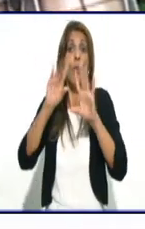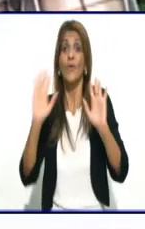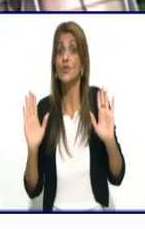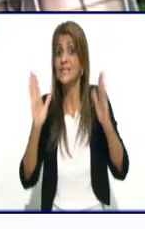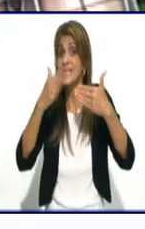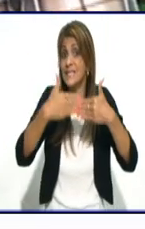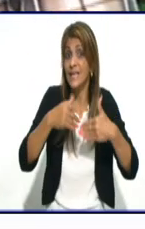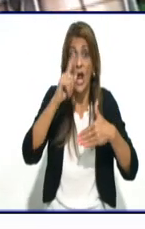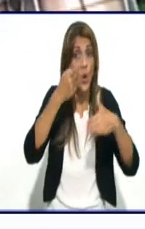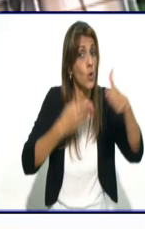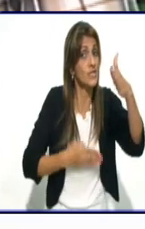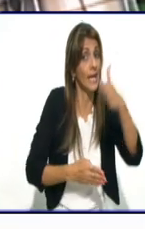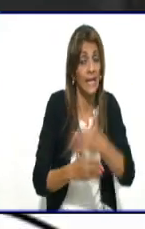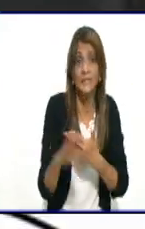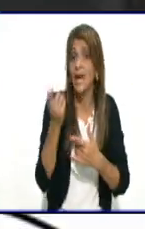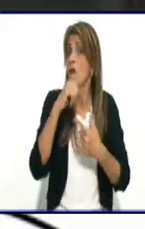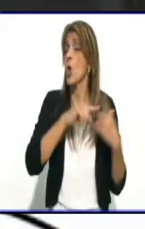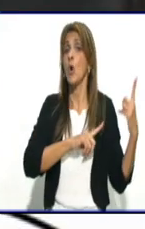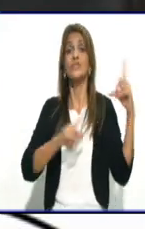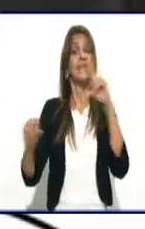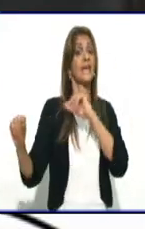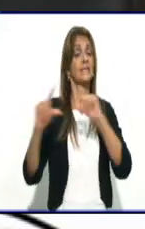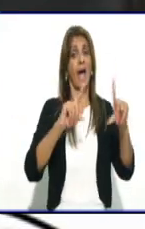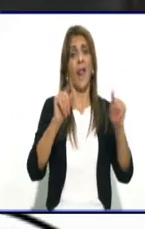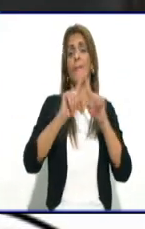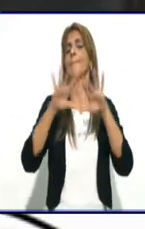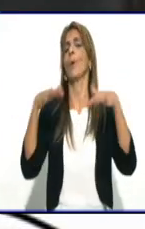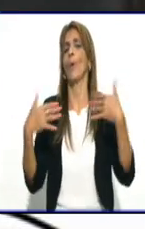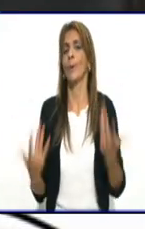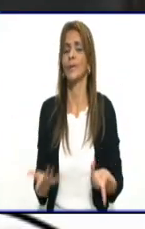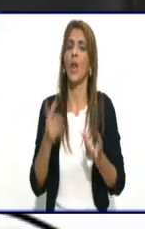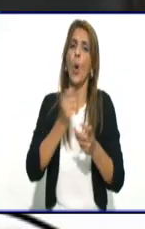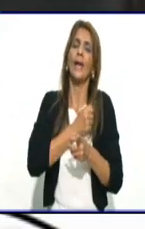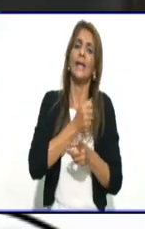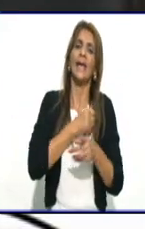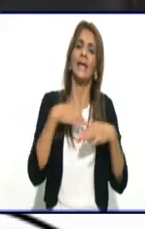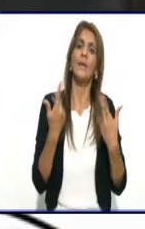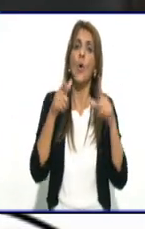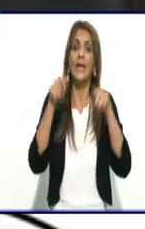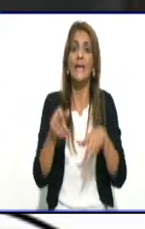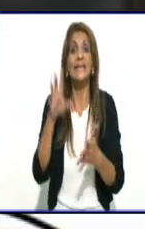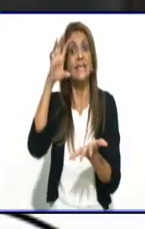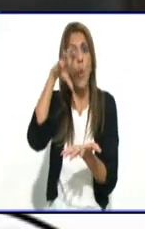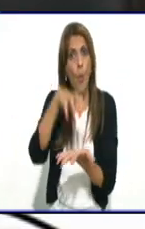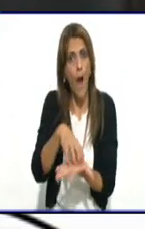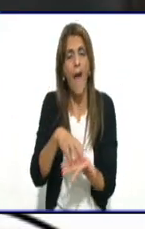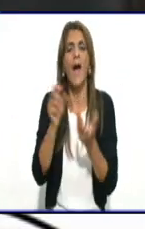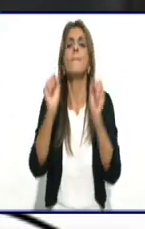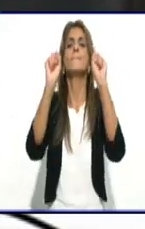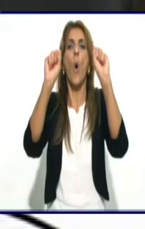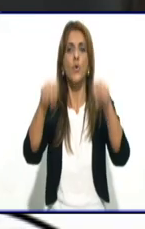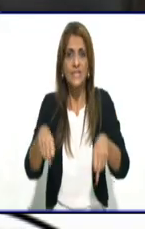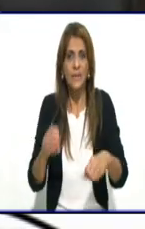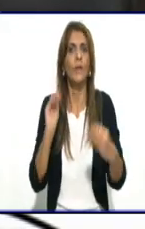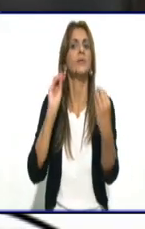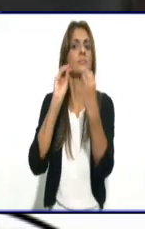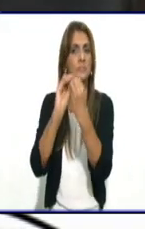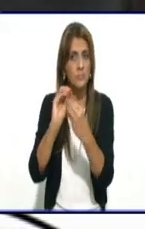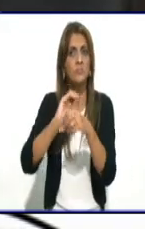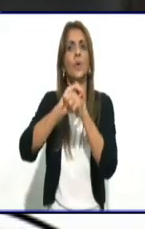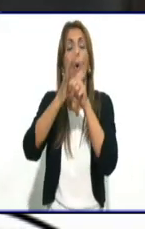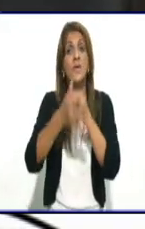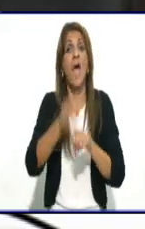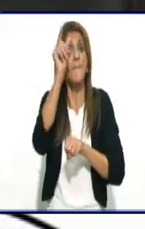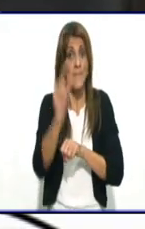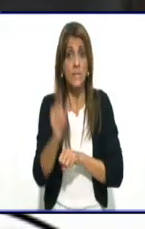de ese lugar porque lo que estamos garantizando o lo que estamos previendo es que en ese lugar hay una posible transmisión, hay personas que pueden